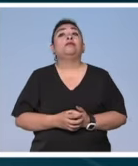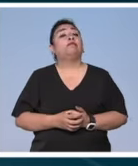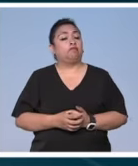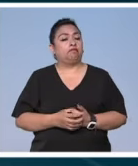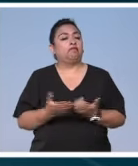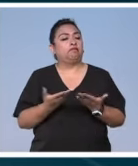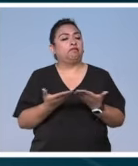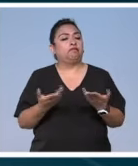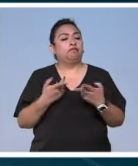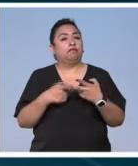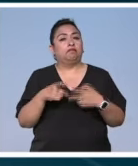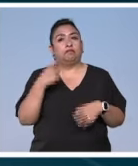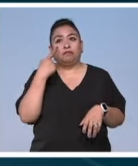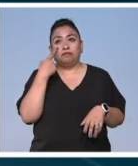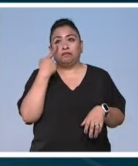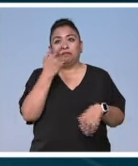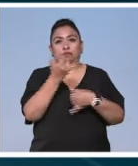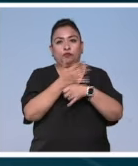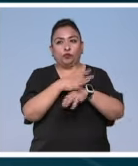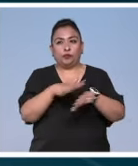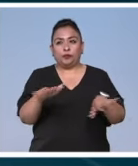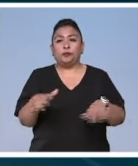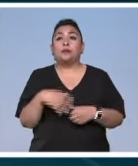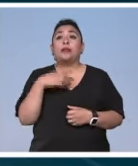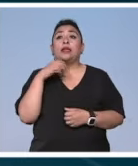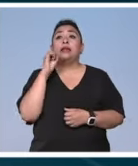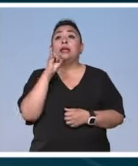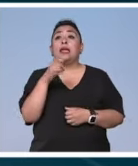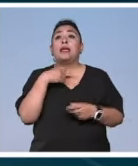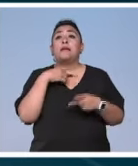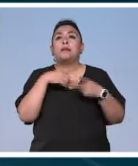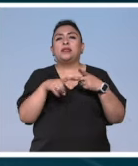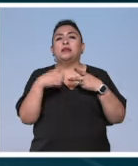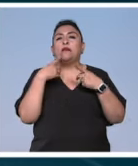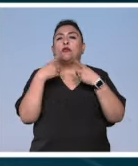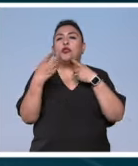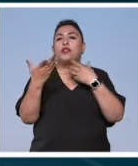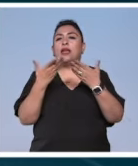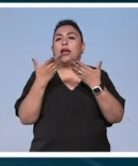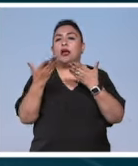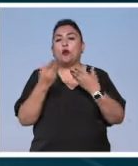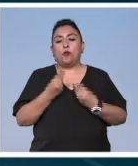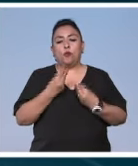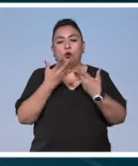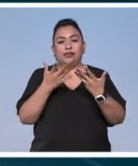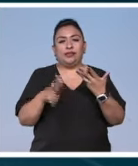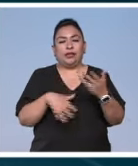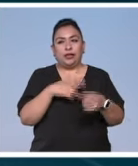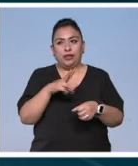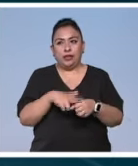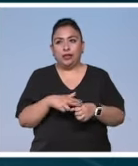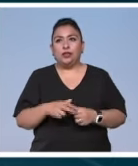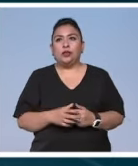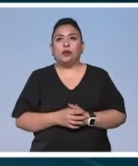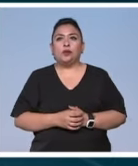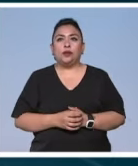Y sin más preámbulo, demos paso a la información. Sí, iniciamos con un diálogo entre poesía y naturaleza.